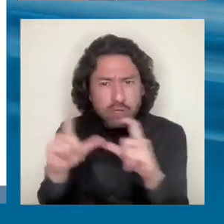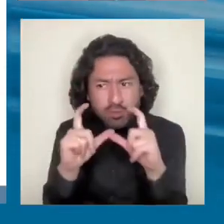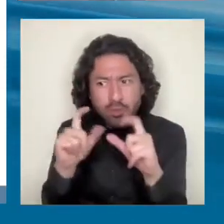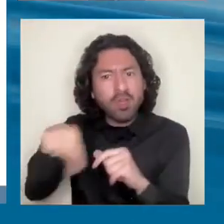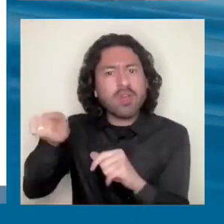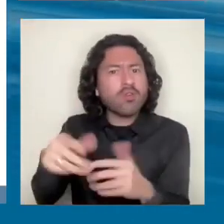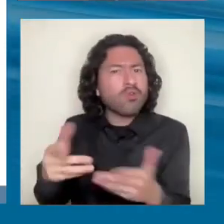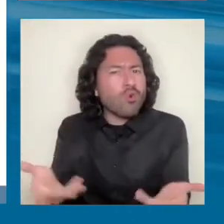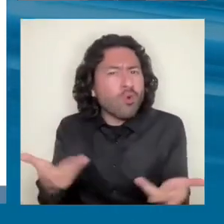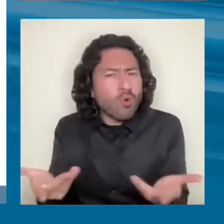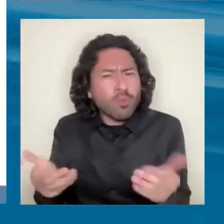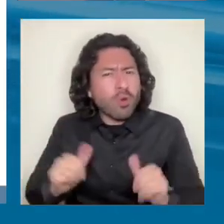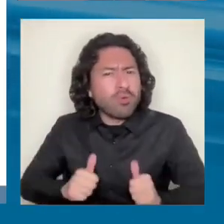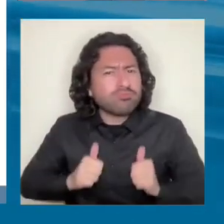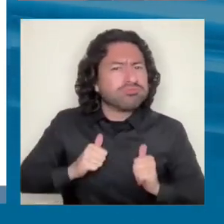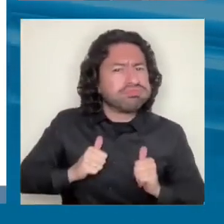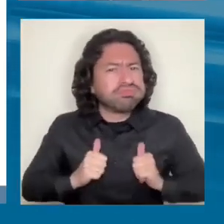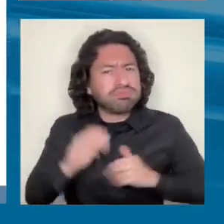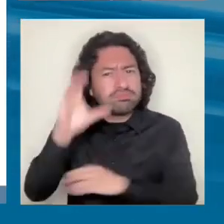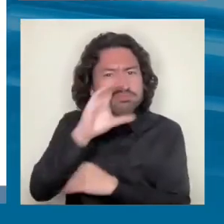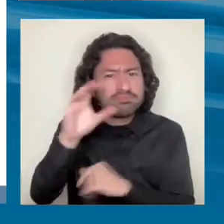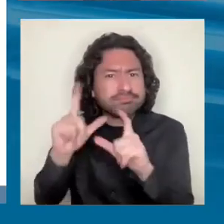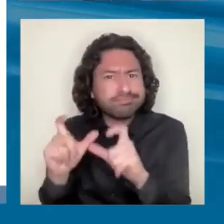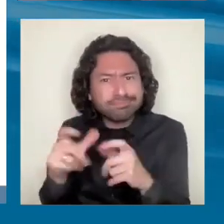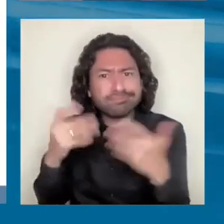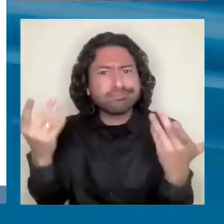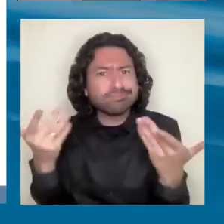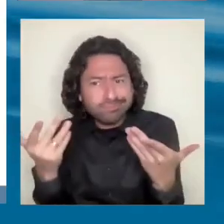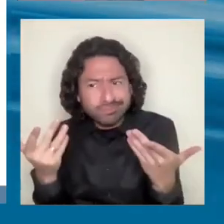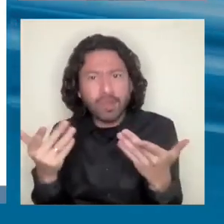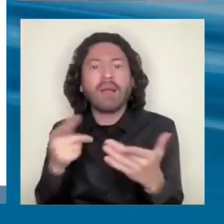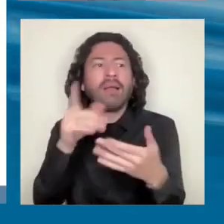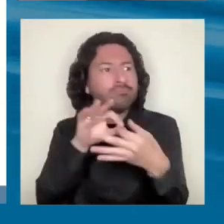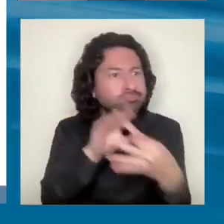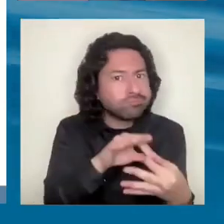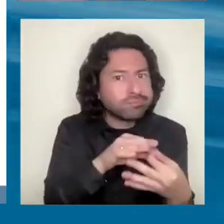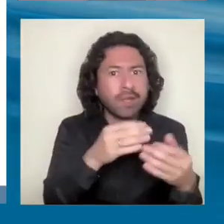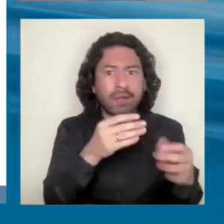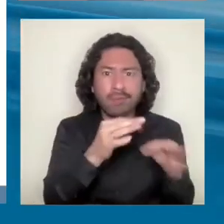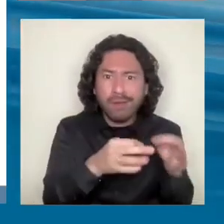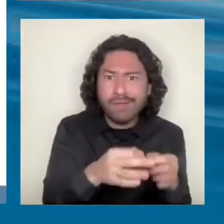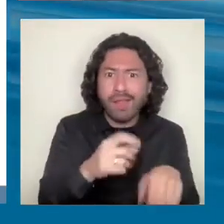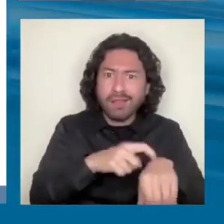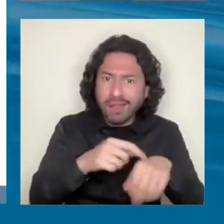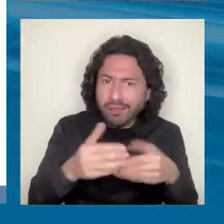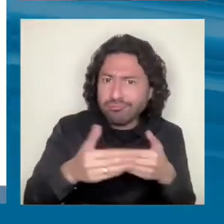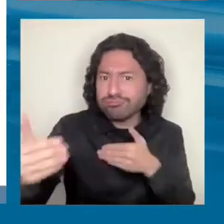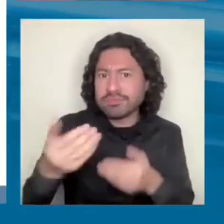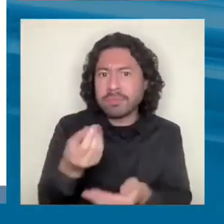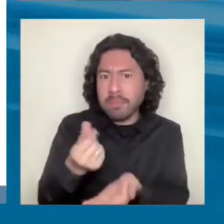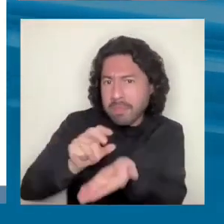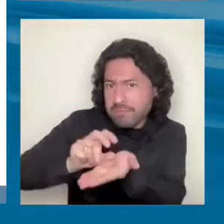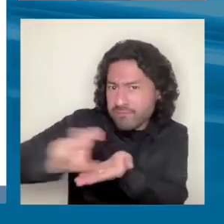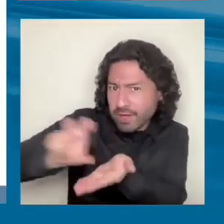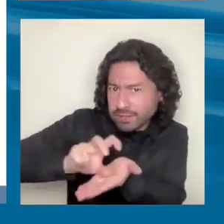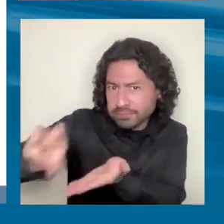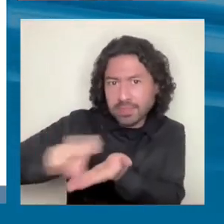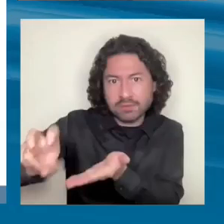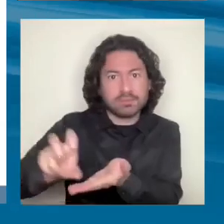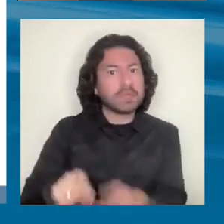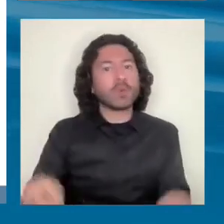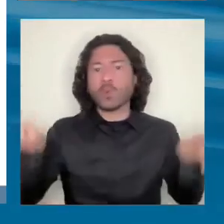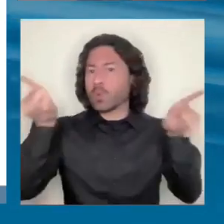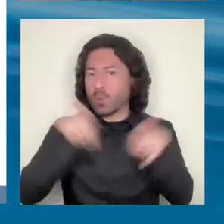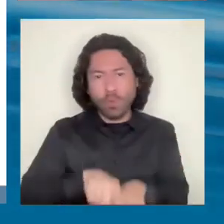cómo tener una política concentrada con los actores, planificada a largo plazo y hacer las inversiones necesarias. Lo mismo para